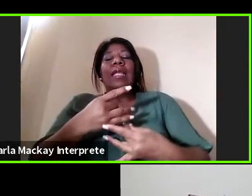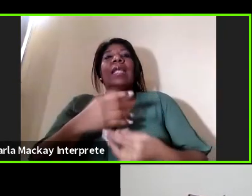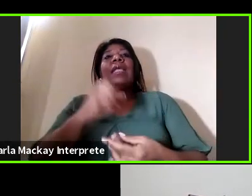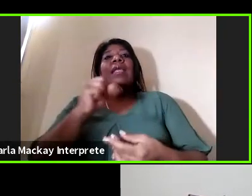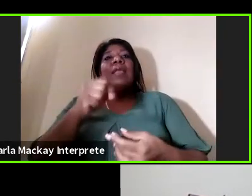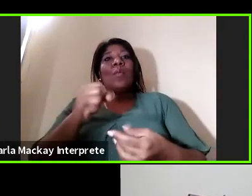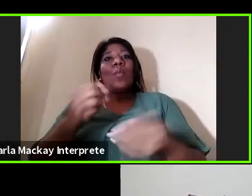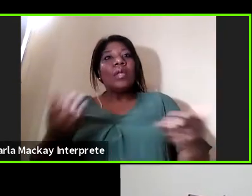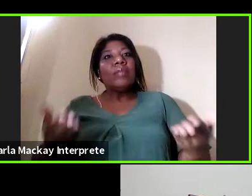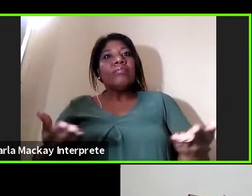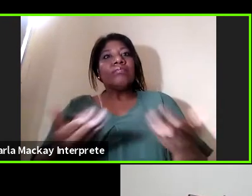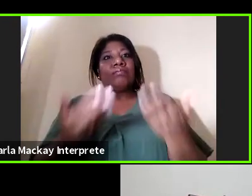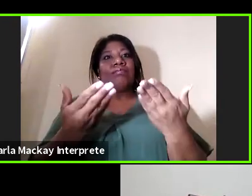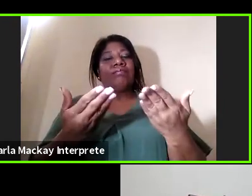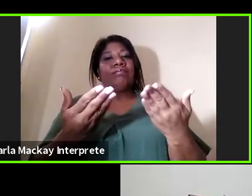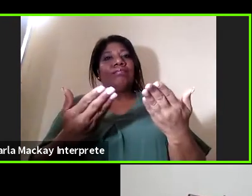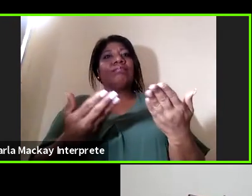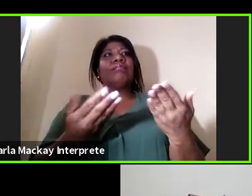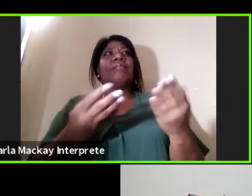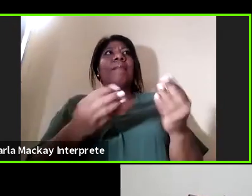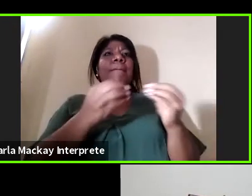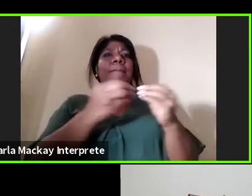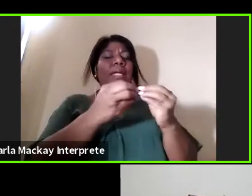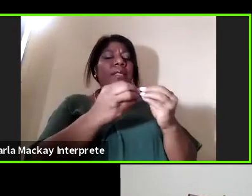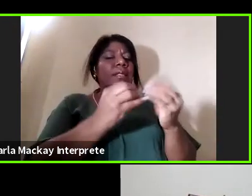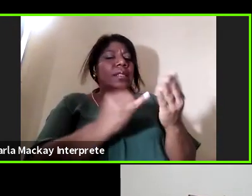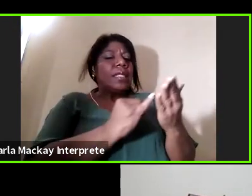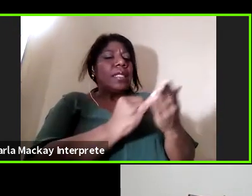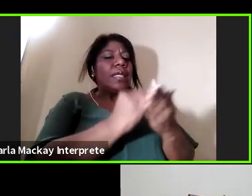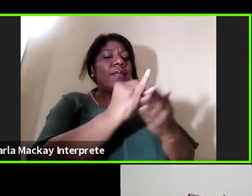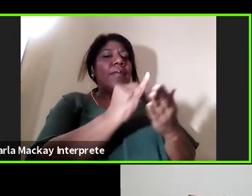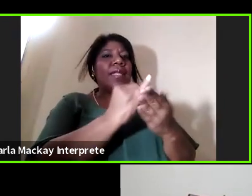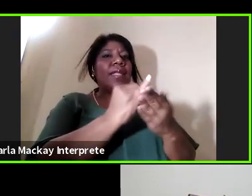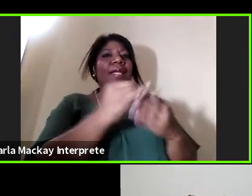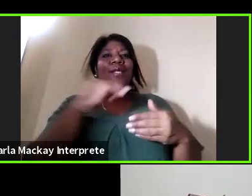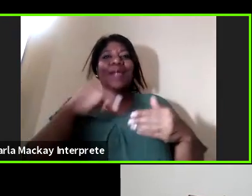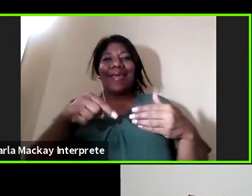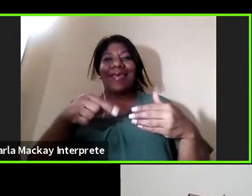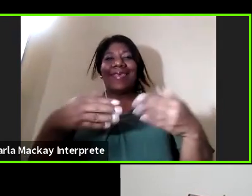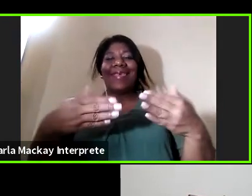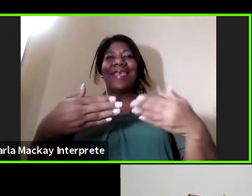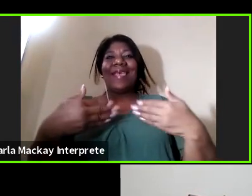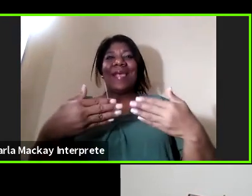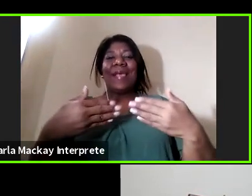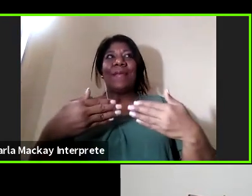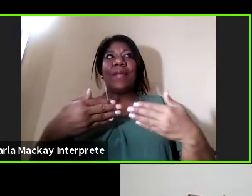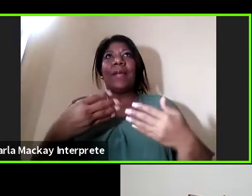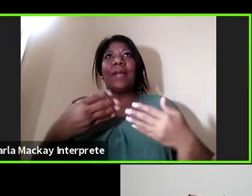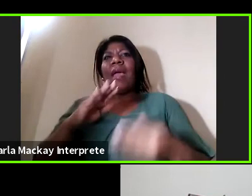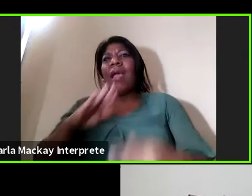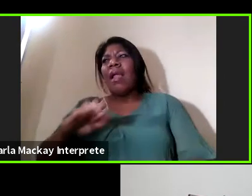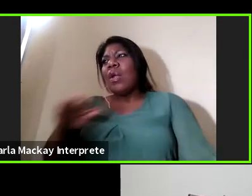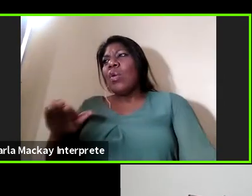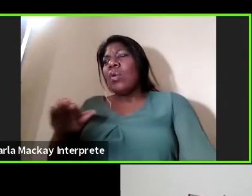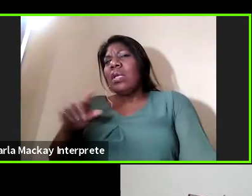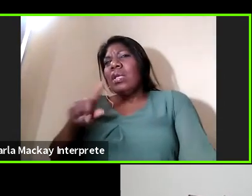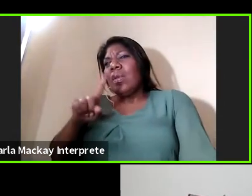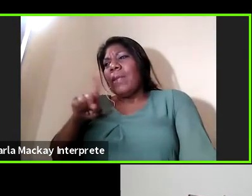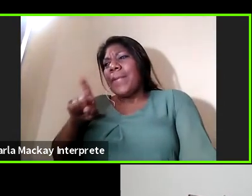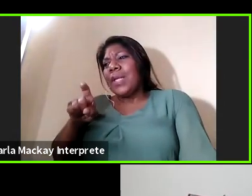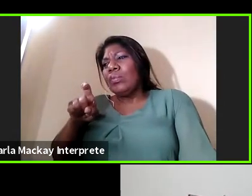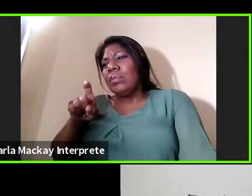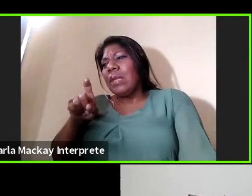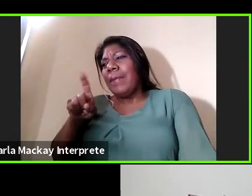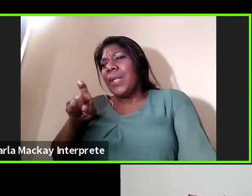los niveles de investigación en el país porque ellos la curiosidad que traen desde los primeros